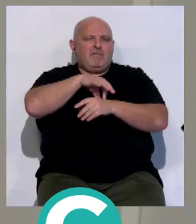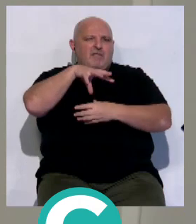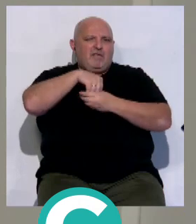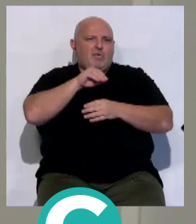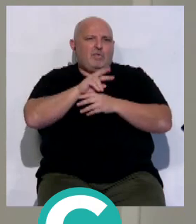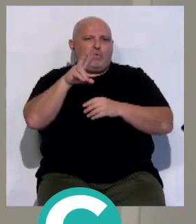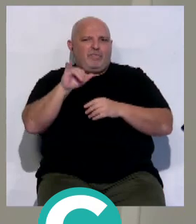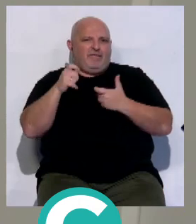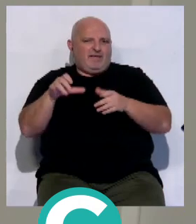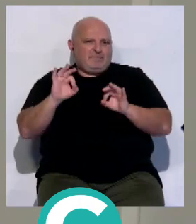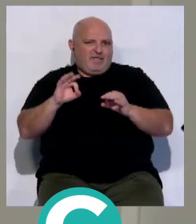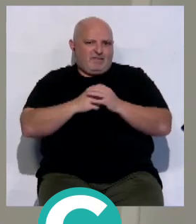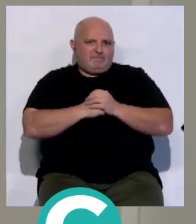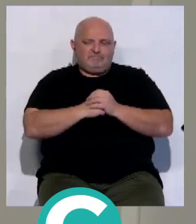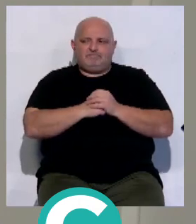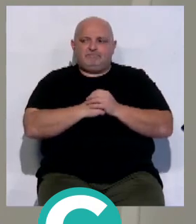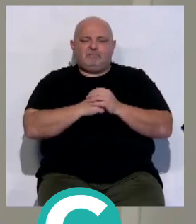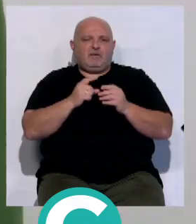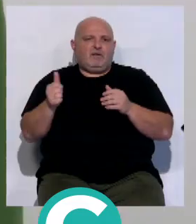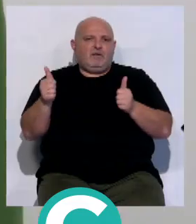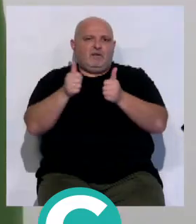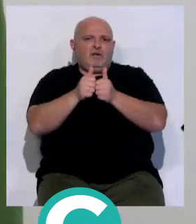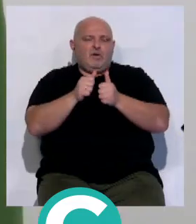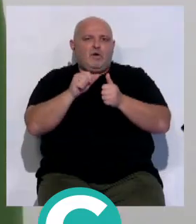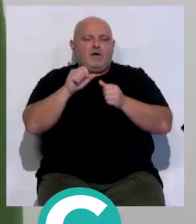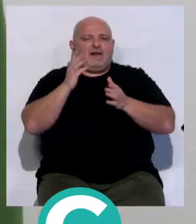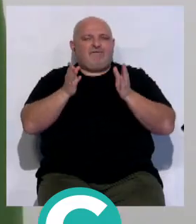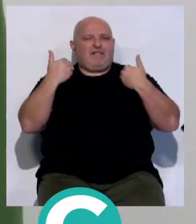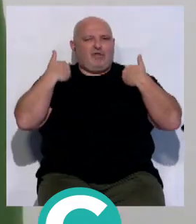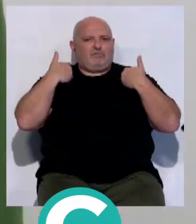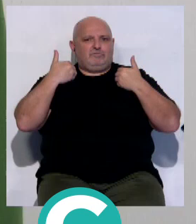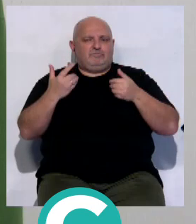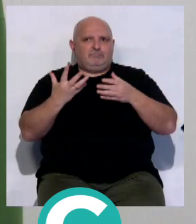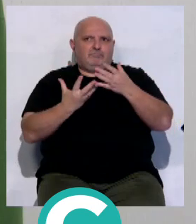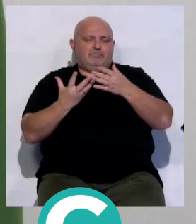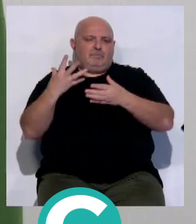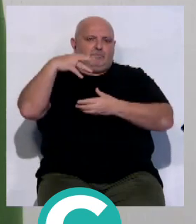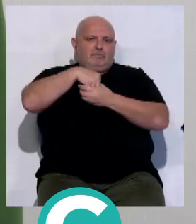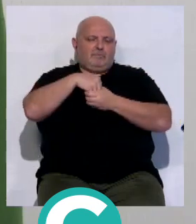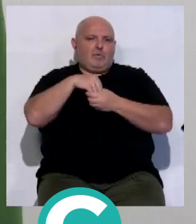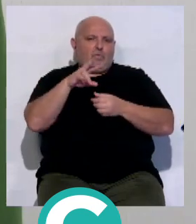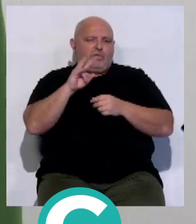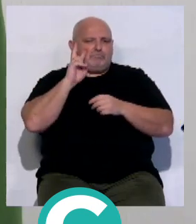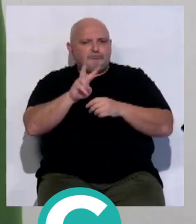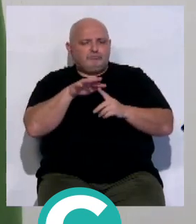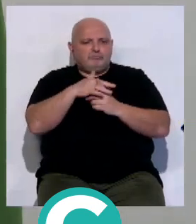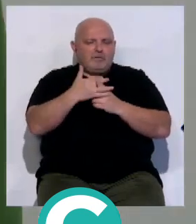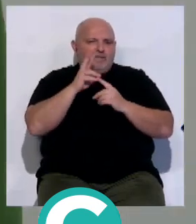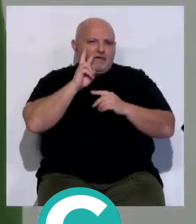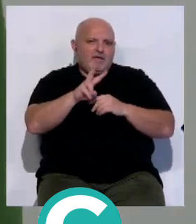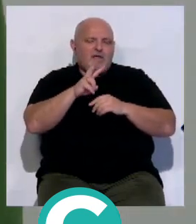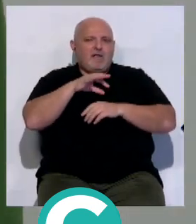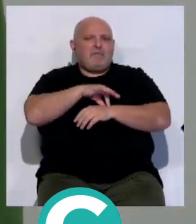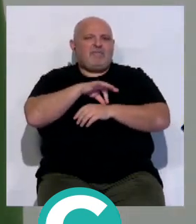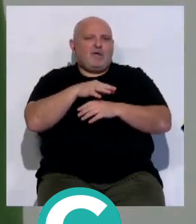de cuidados intensivos. Un rehabilitador sube a UCI, se integra con vosotros en el paso de guardia, ve en qué situación esté cada